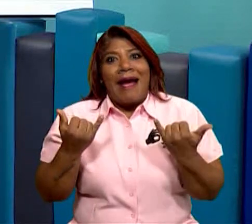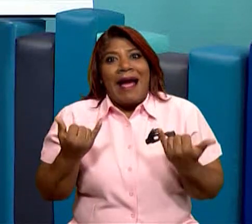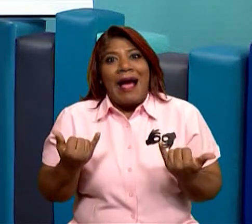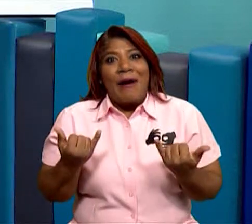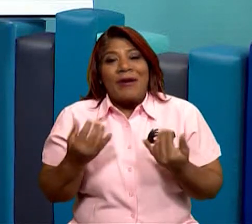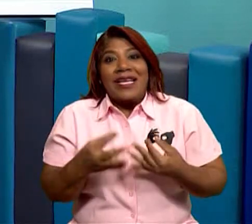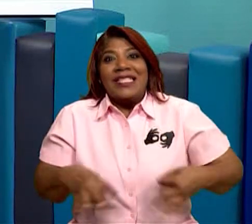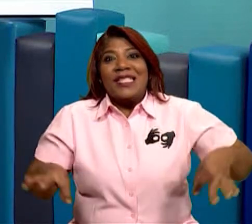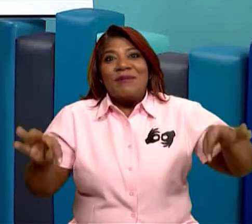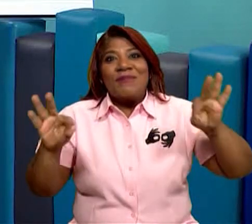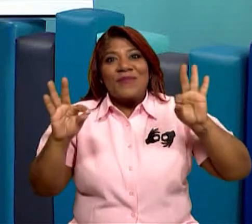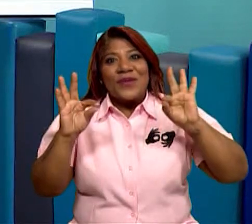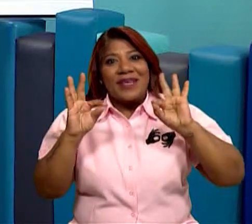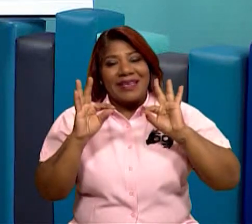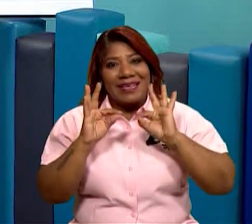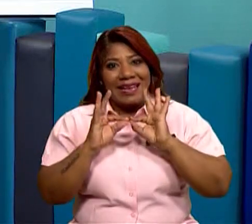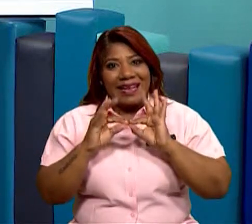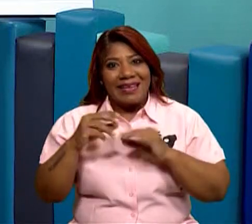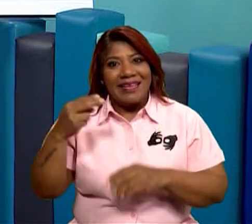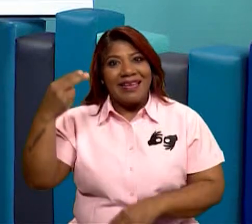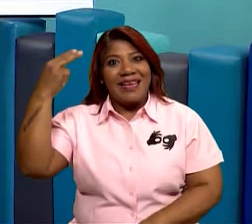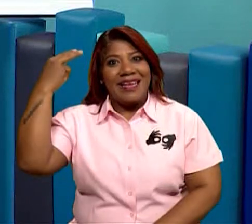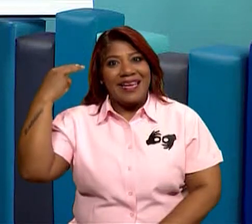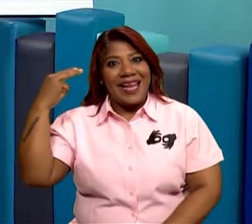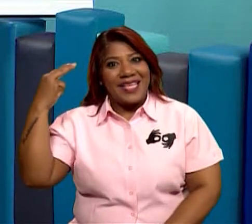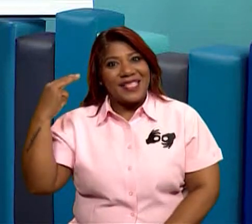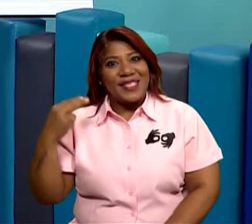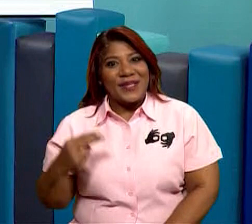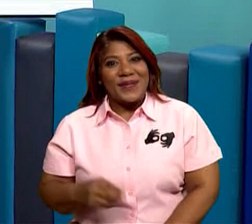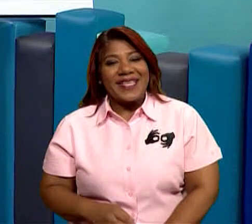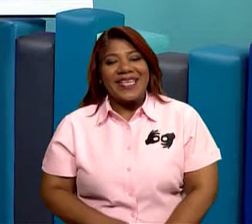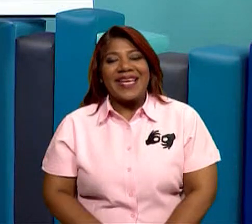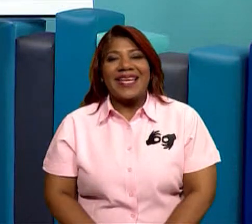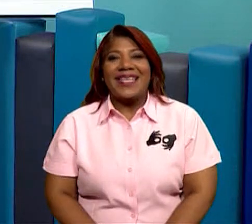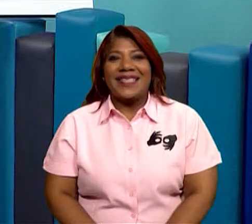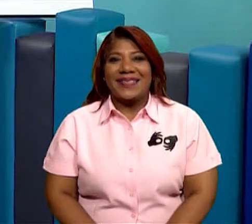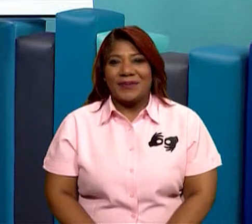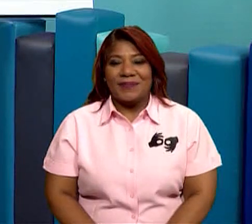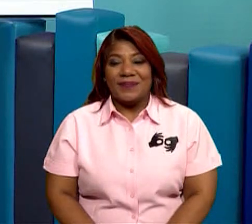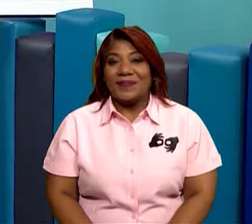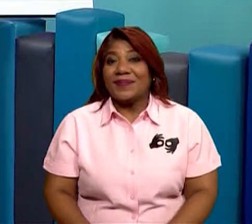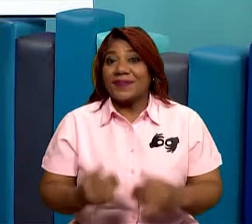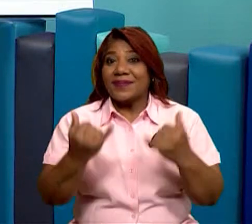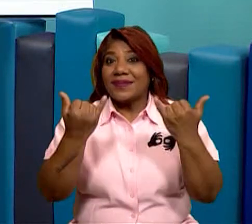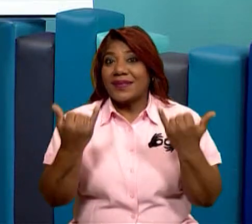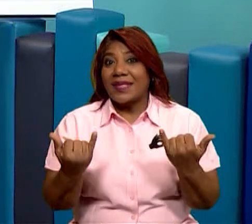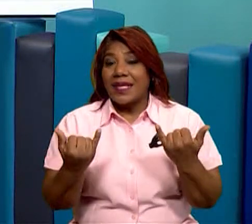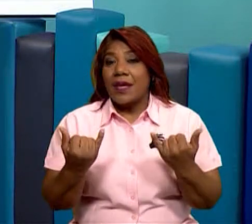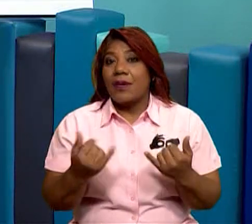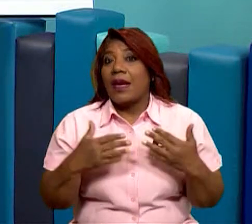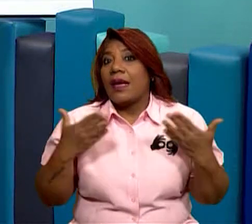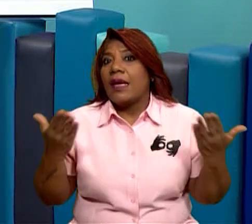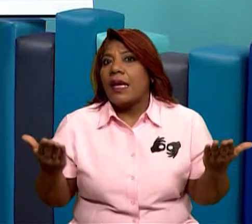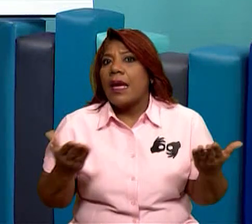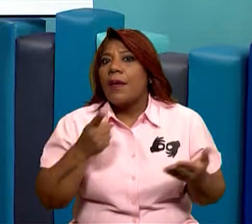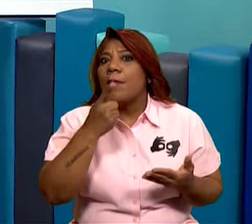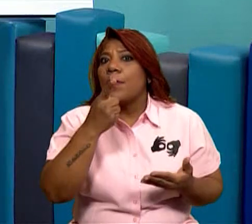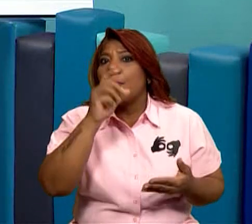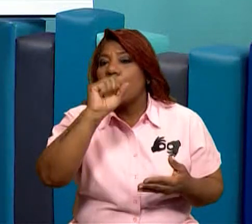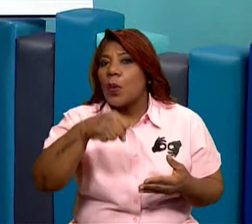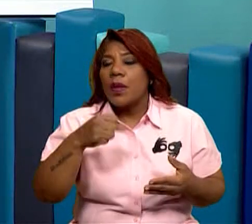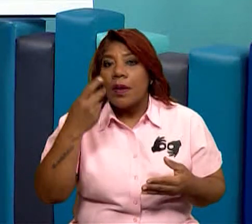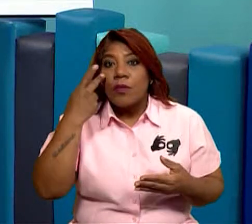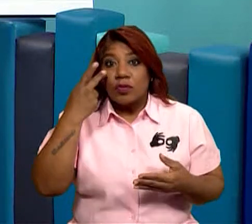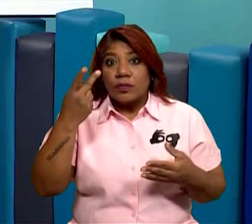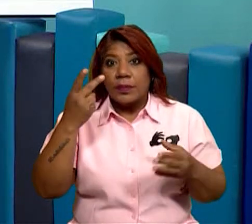muchísimas gracias y bueno, espero, chicos, que hayan ustedes aprendido un poquito más. ¿Qué vamos a ver entonces en el microscopio? Gracias